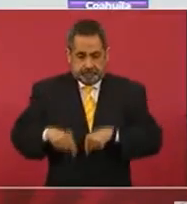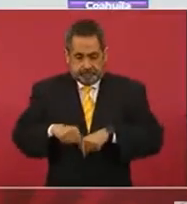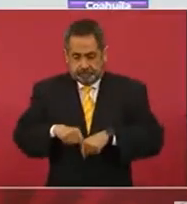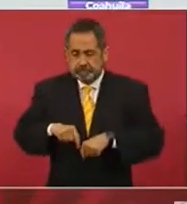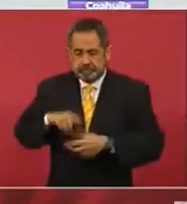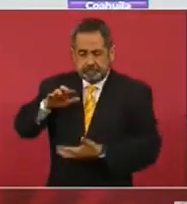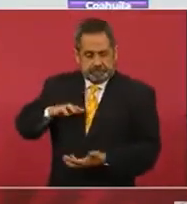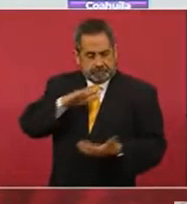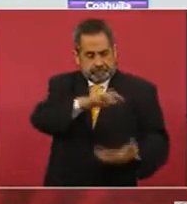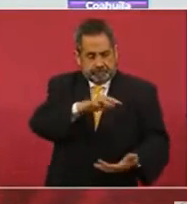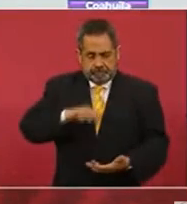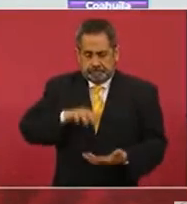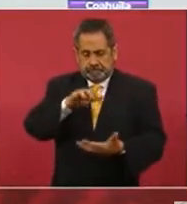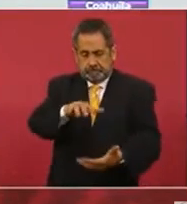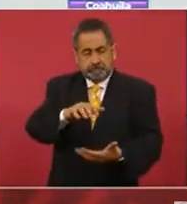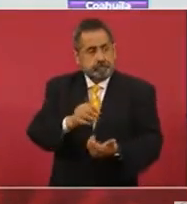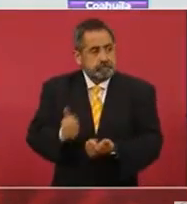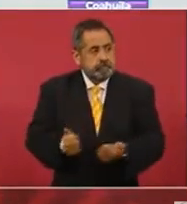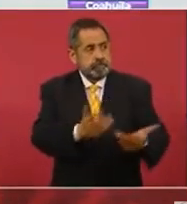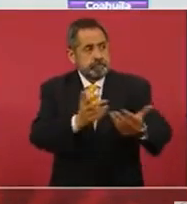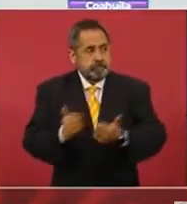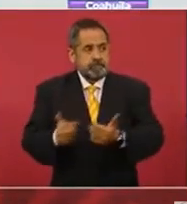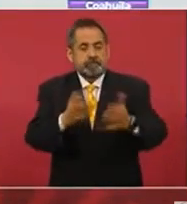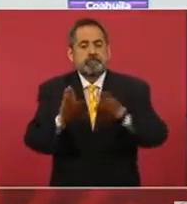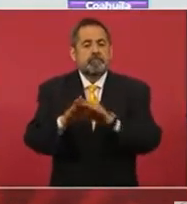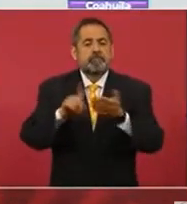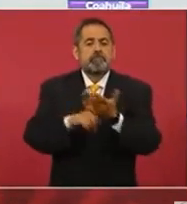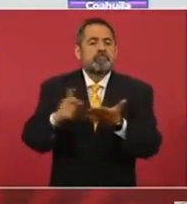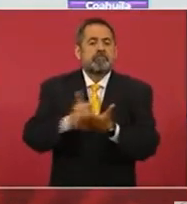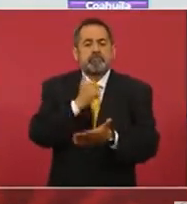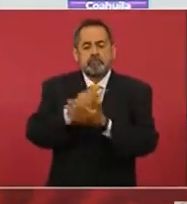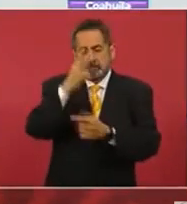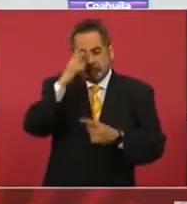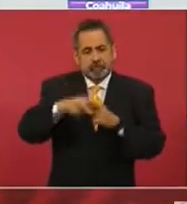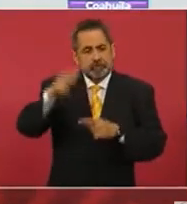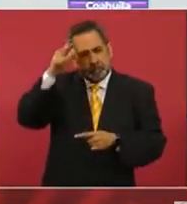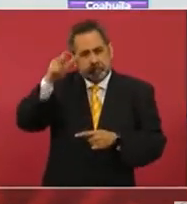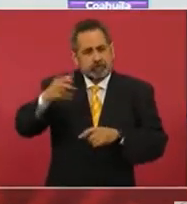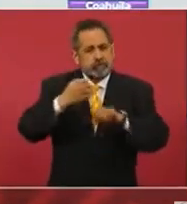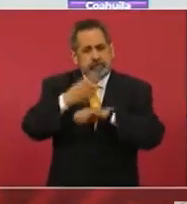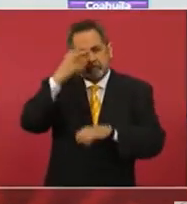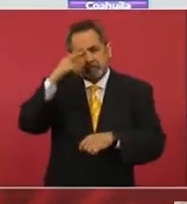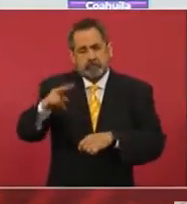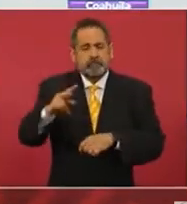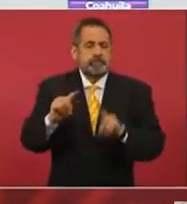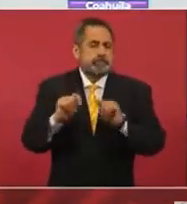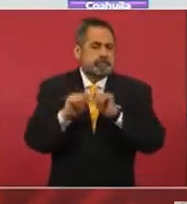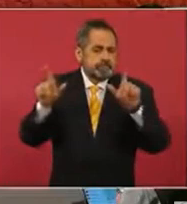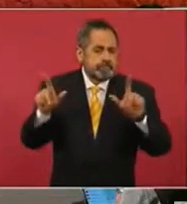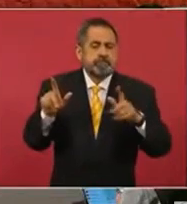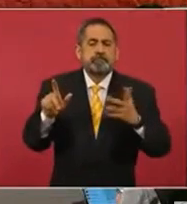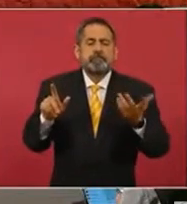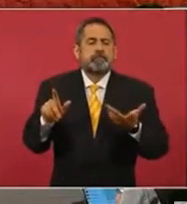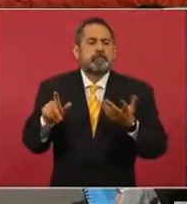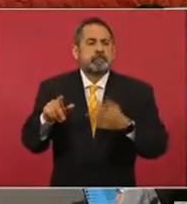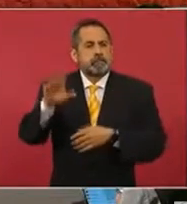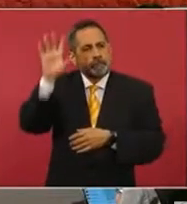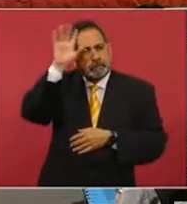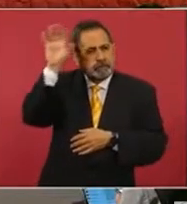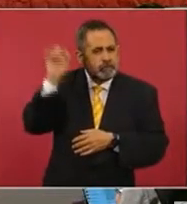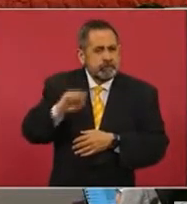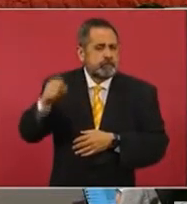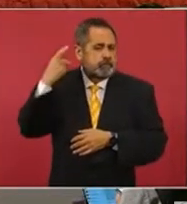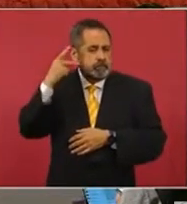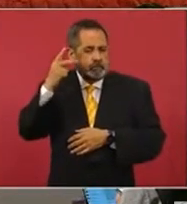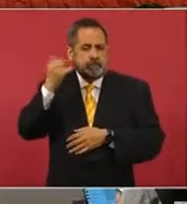para recibir sus dosis. Estos fueron Ciudad de México, Hidalgo, Estado de México, Tlaxcala, Morelos,